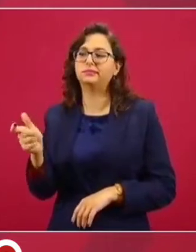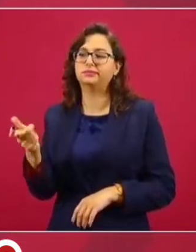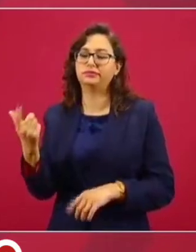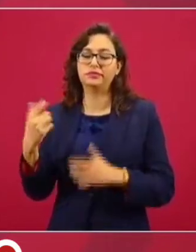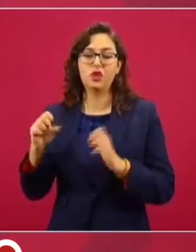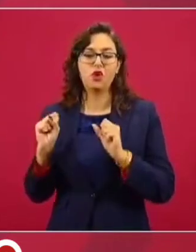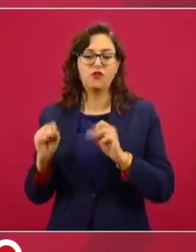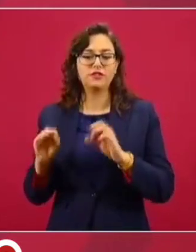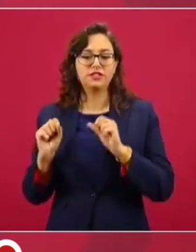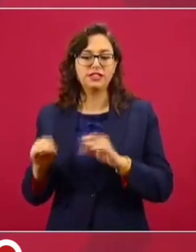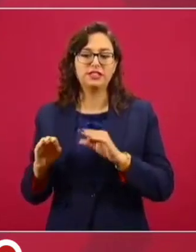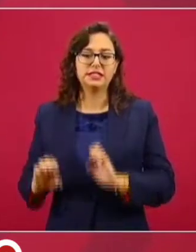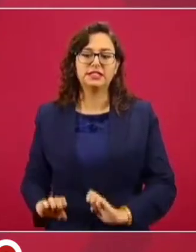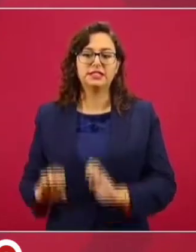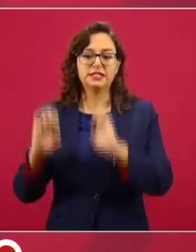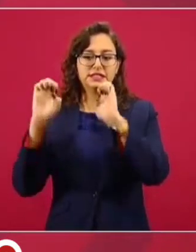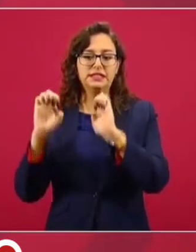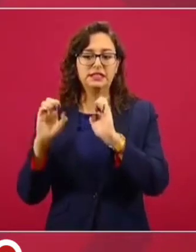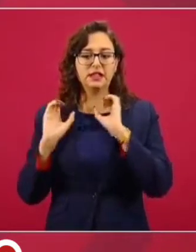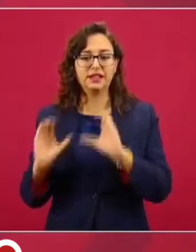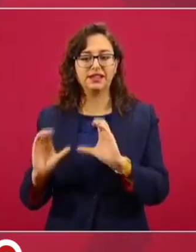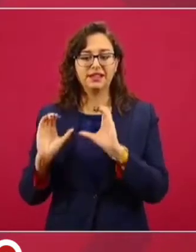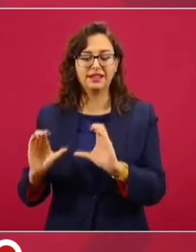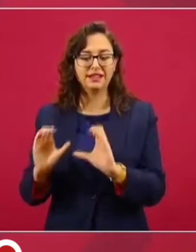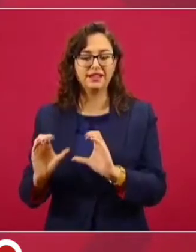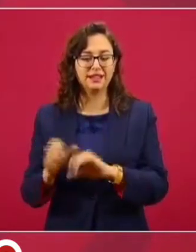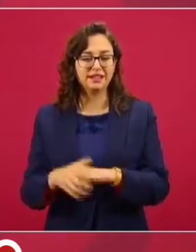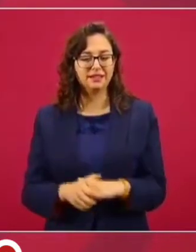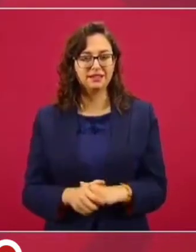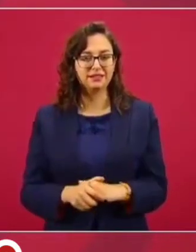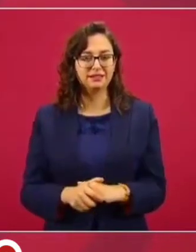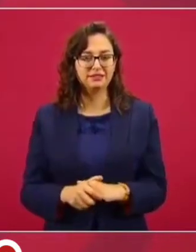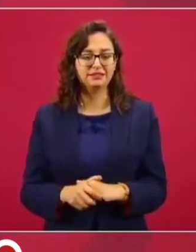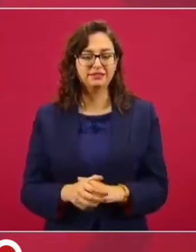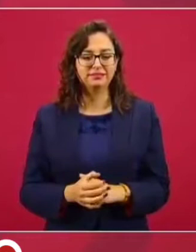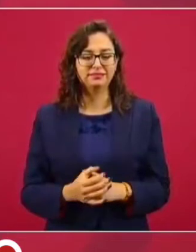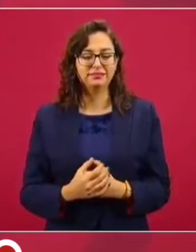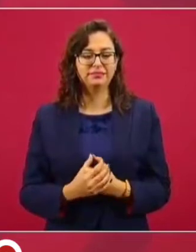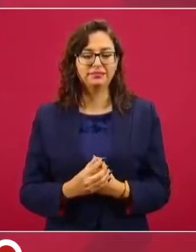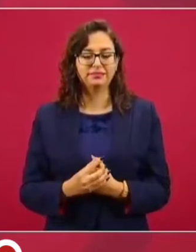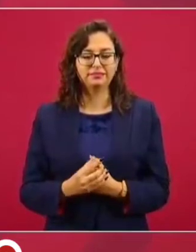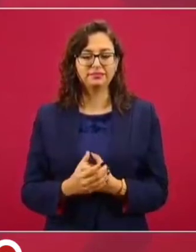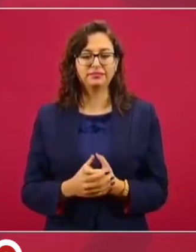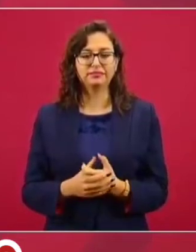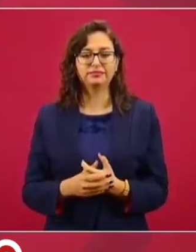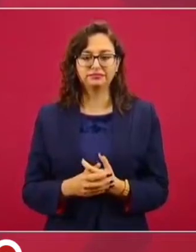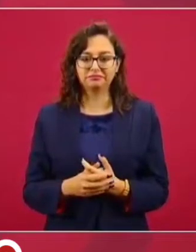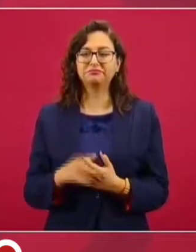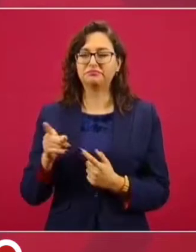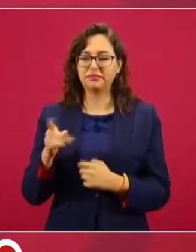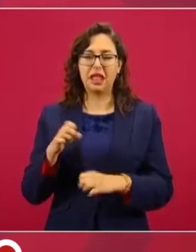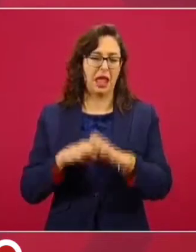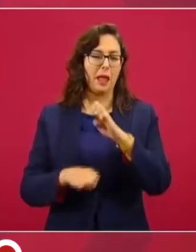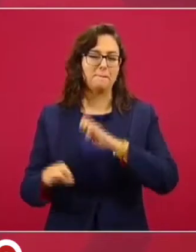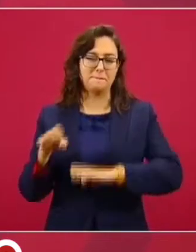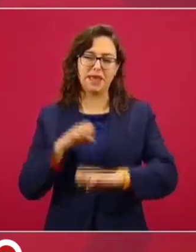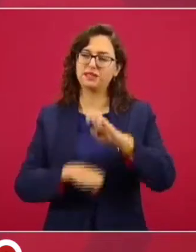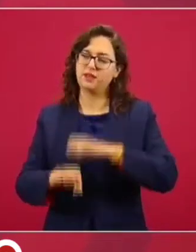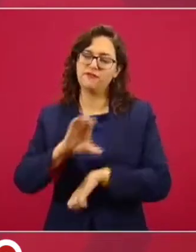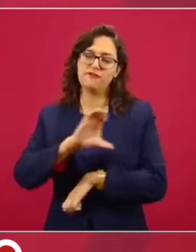oficinas, había empresas también predilectas, como en todo,